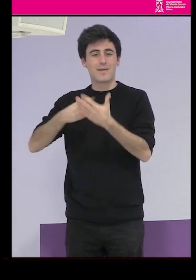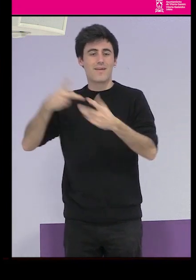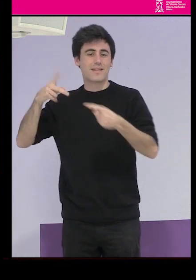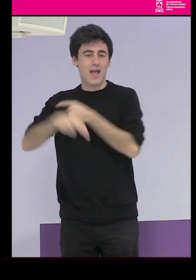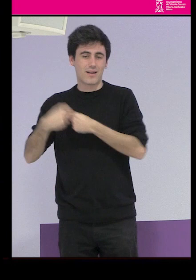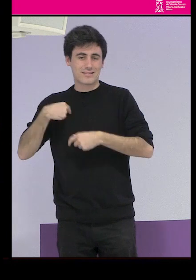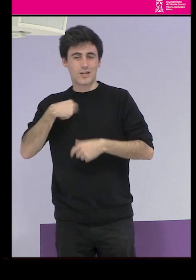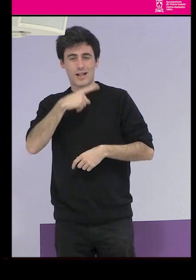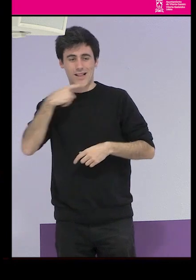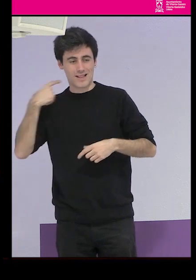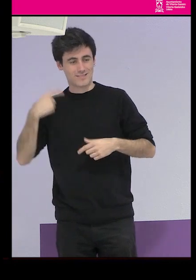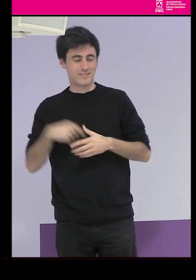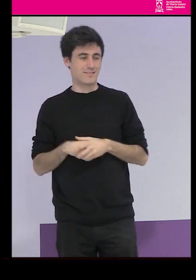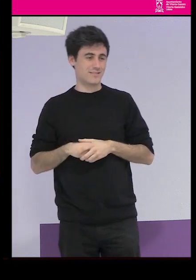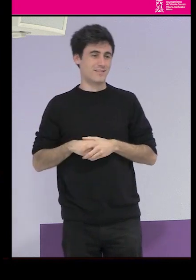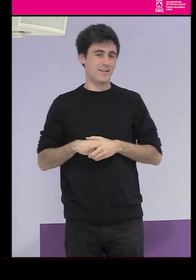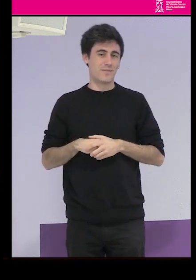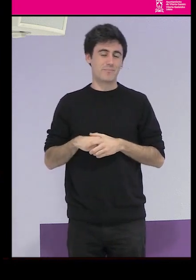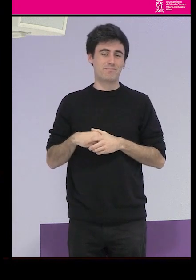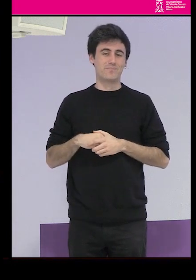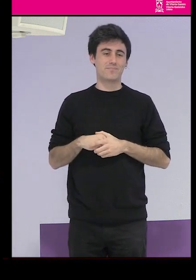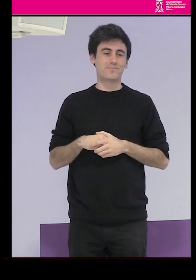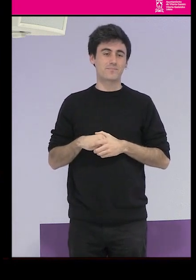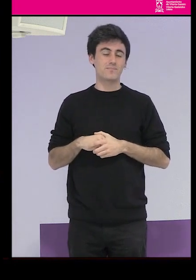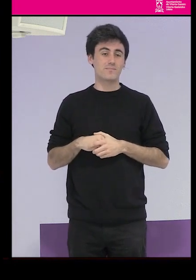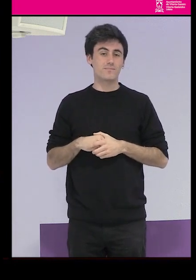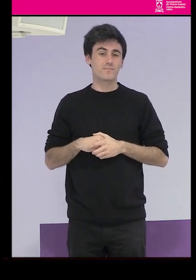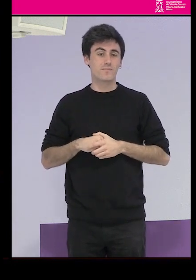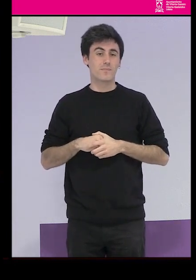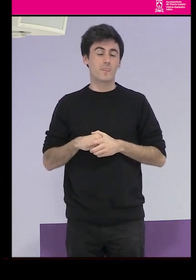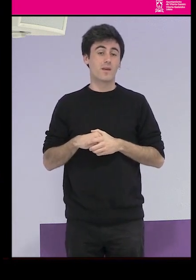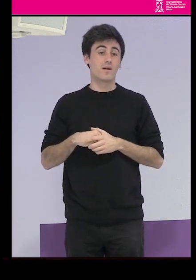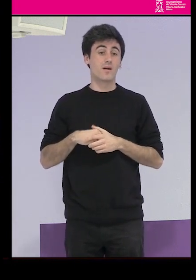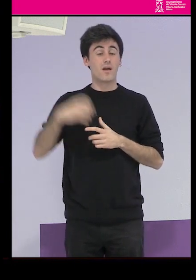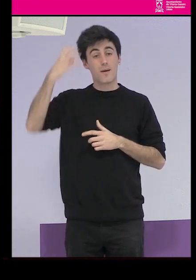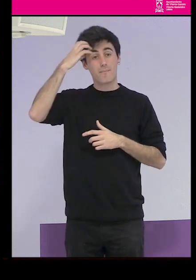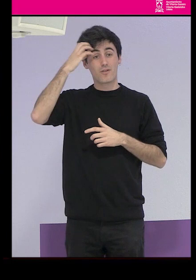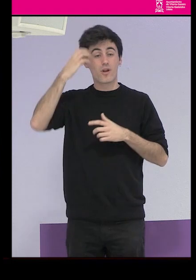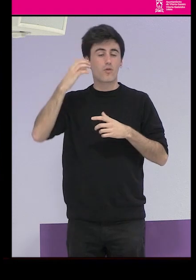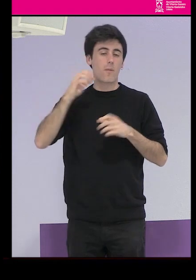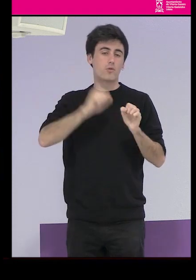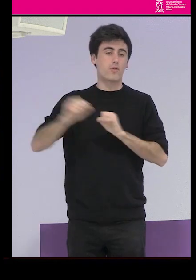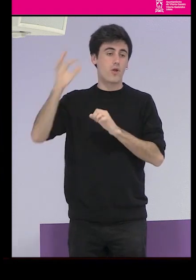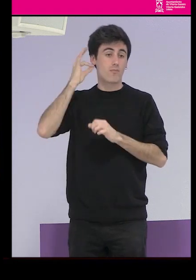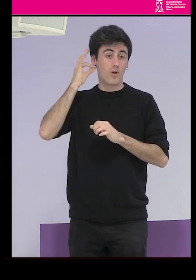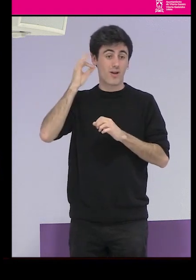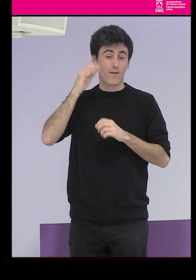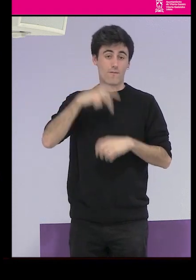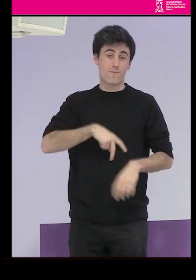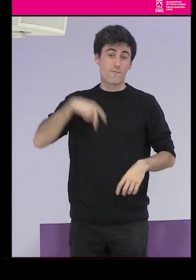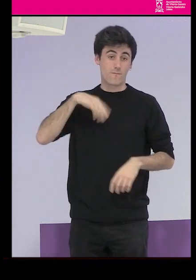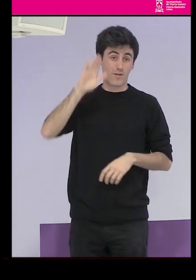bueno, no prometo nada. Antes de este patronato de protección a la mujer franquista, al que me voy a referir